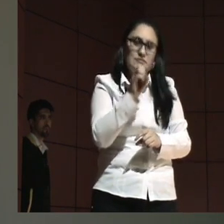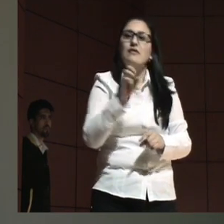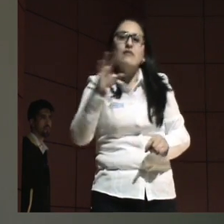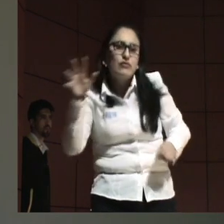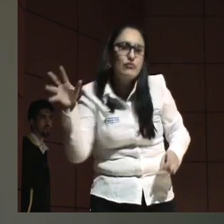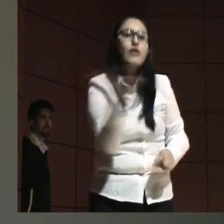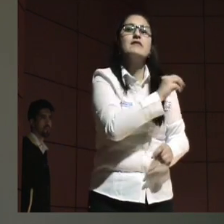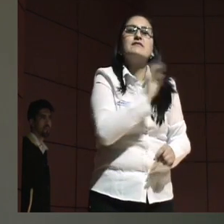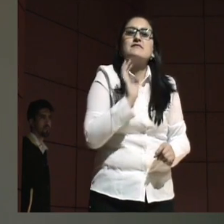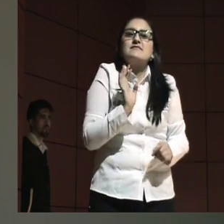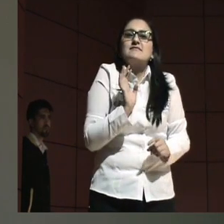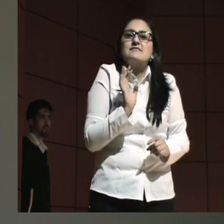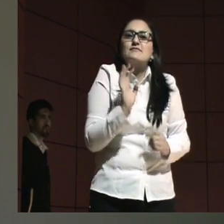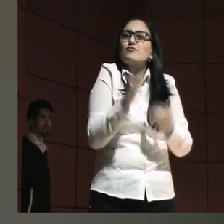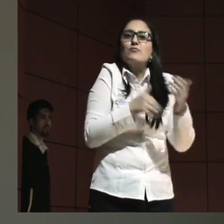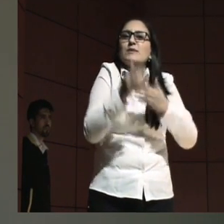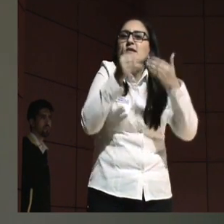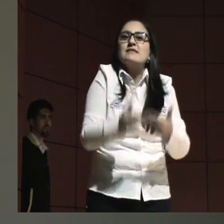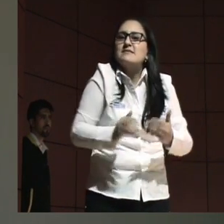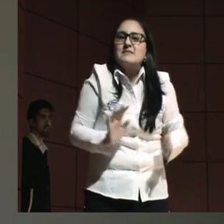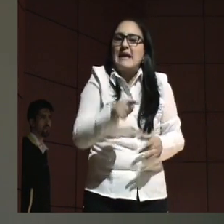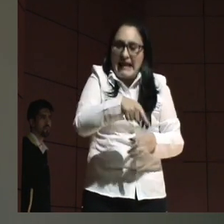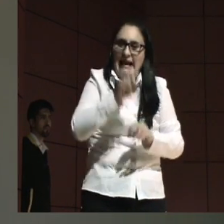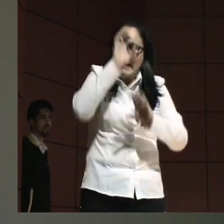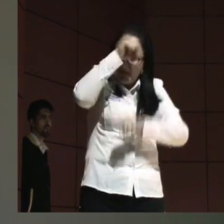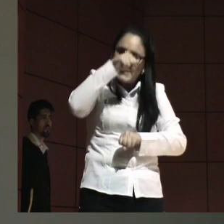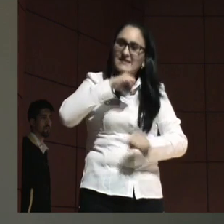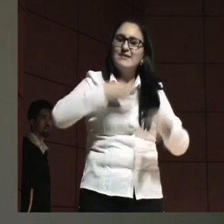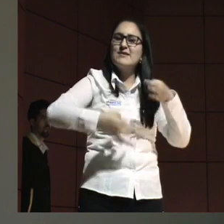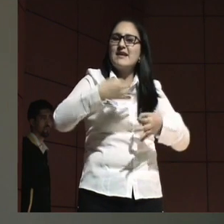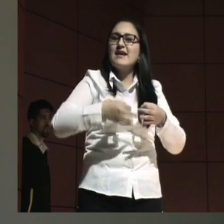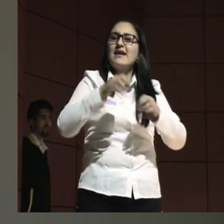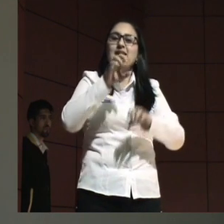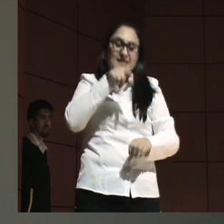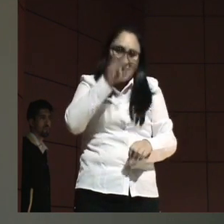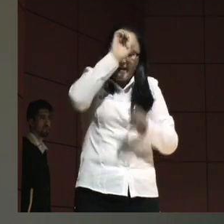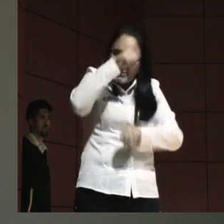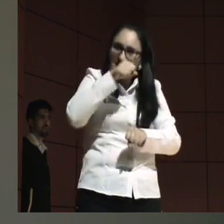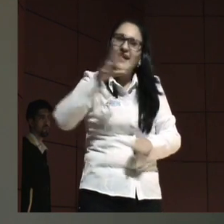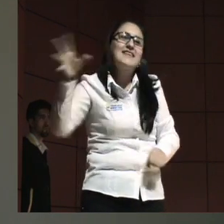Y estamos hablando, y creo que esta mañana hablaron de capacidad jurídica, y la capacidad es de todos.